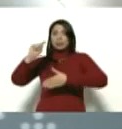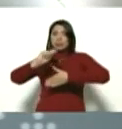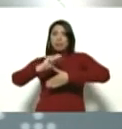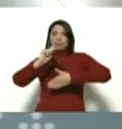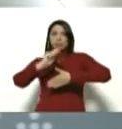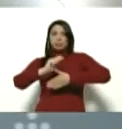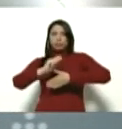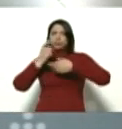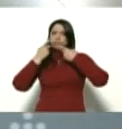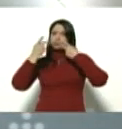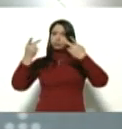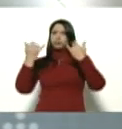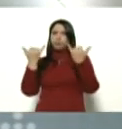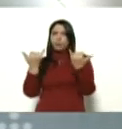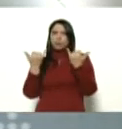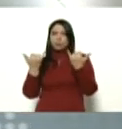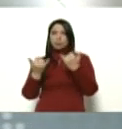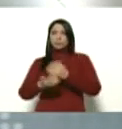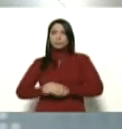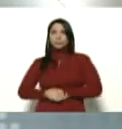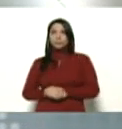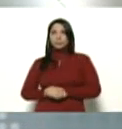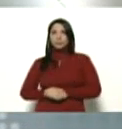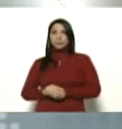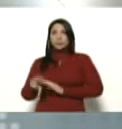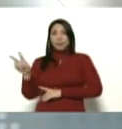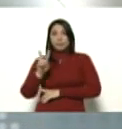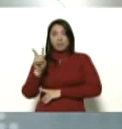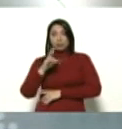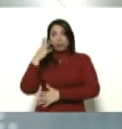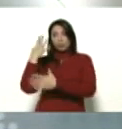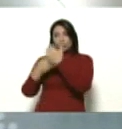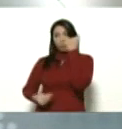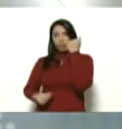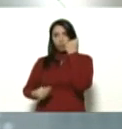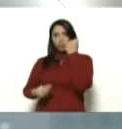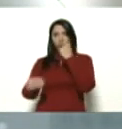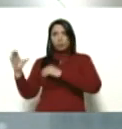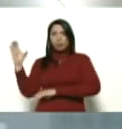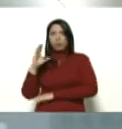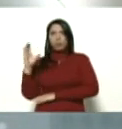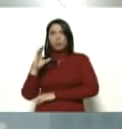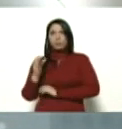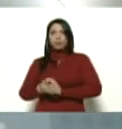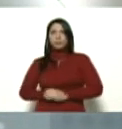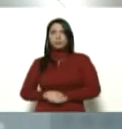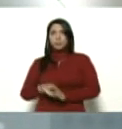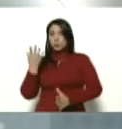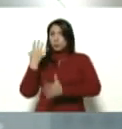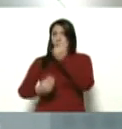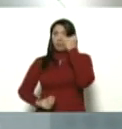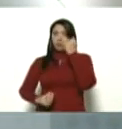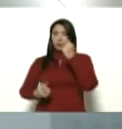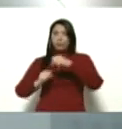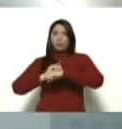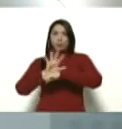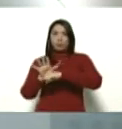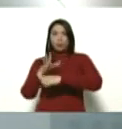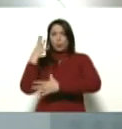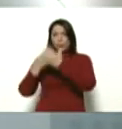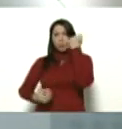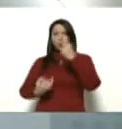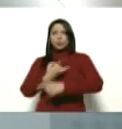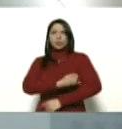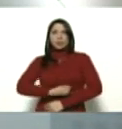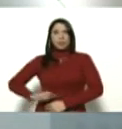transmisión en vivo y directo de los venezolanos huyendo de Colombia, huyendo del coronavirus, huyendo